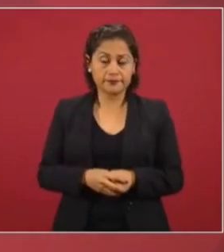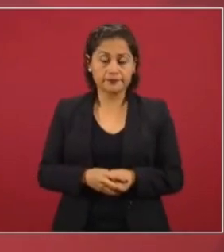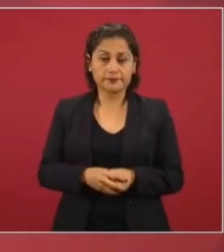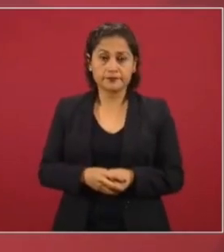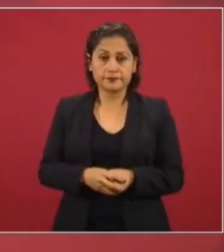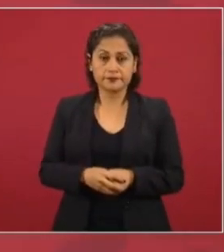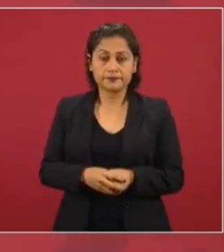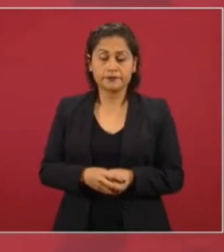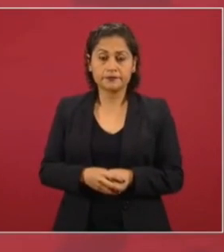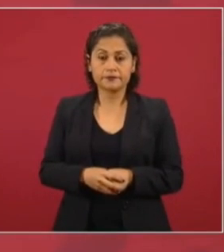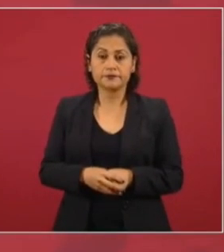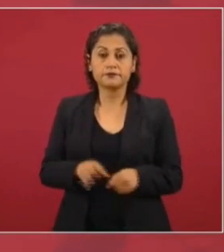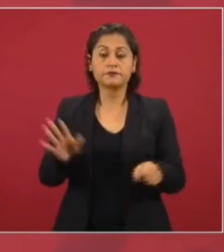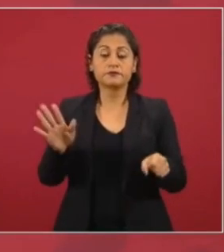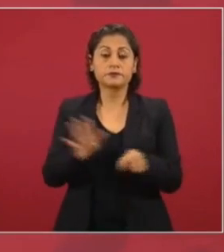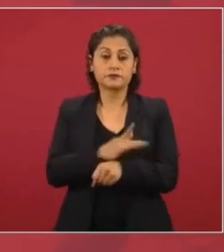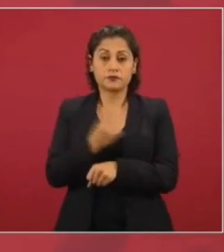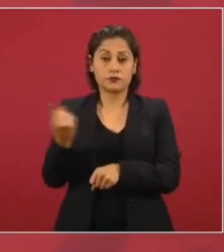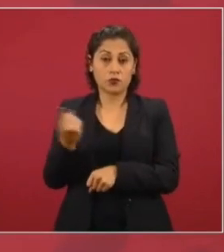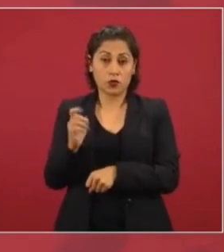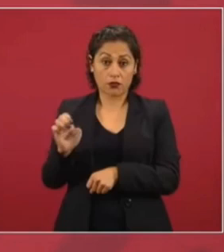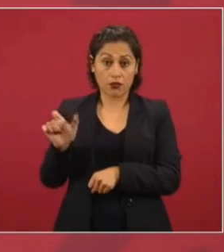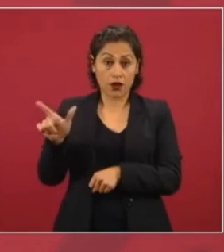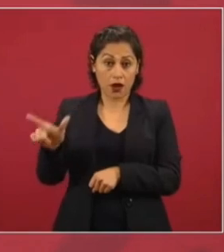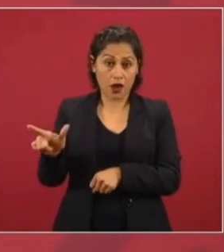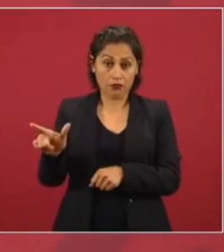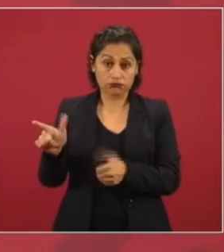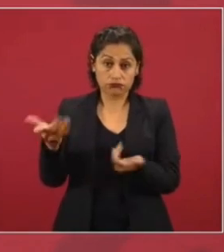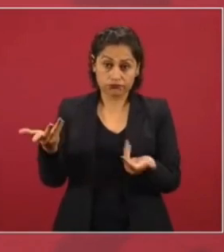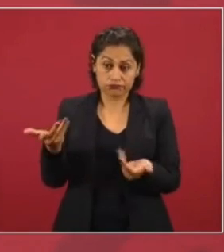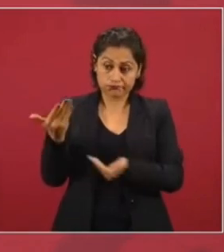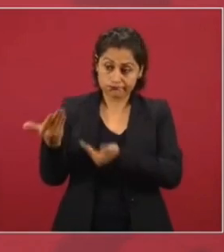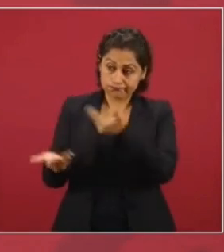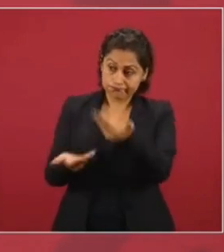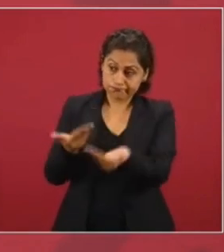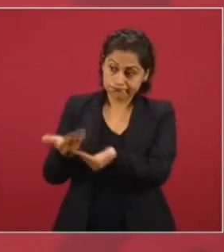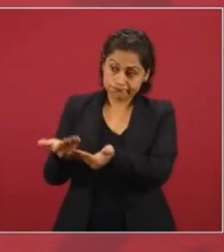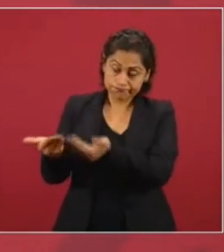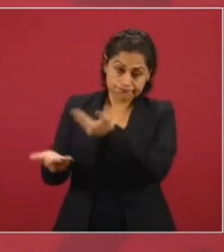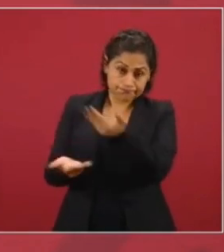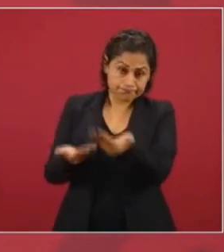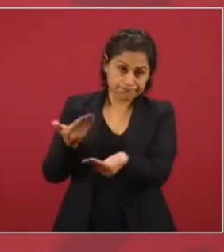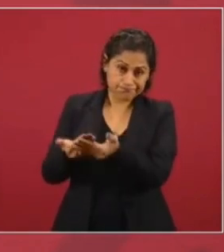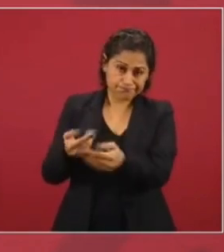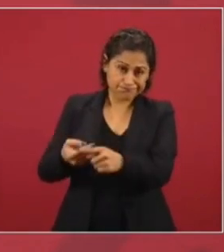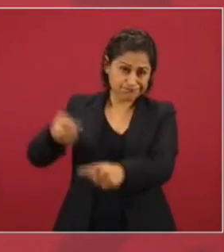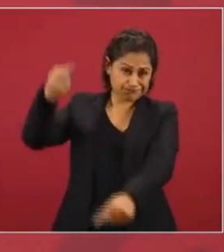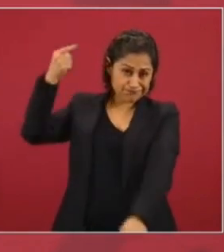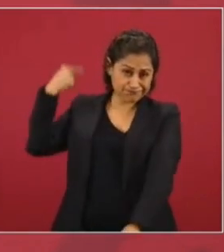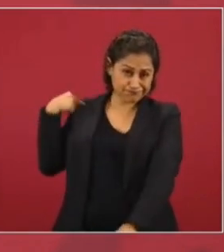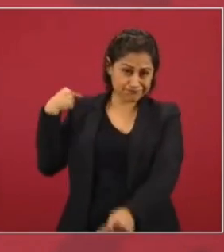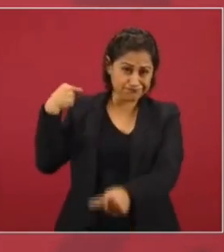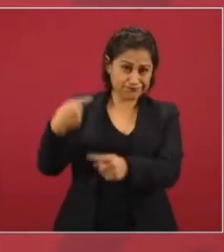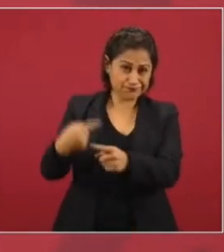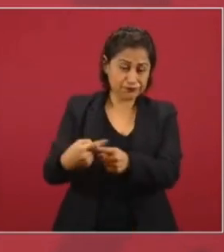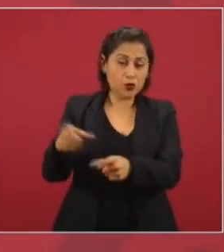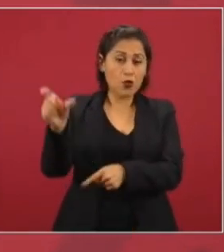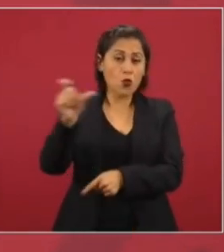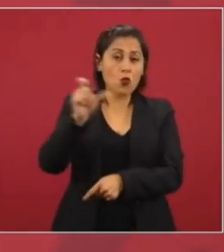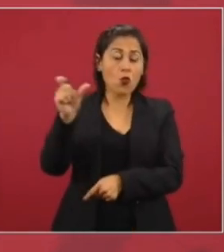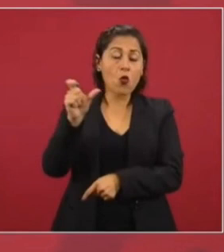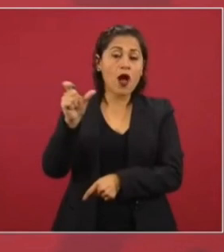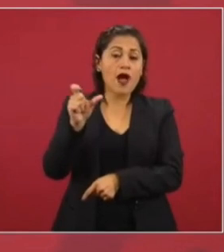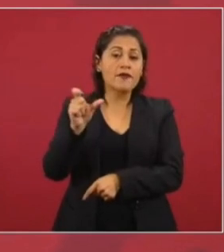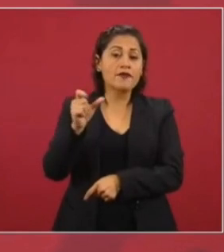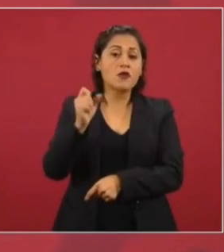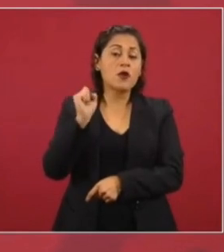bien atendido durante mucho tiempo, desde la época de Salinas de